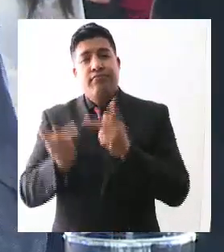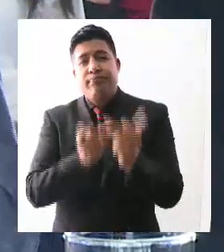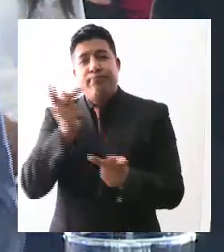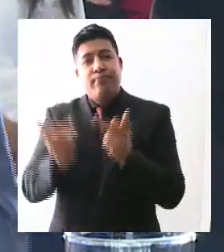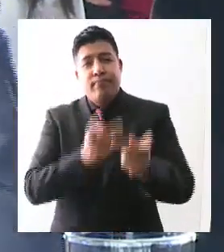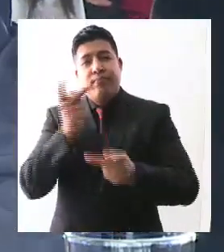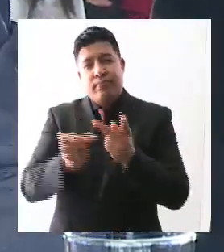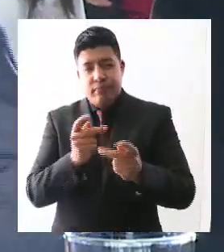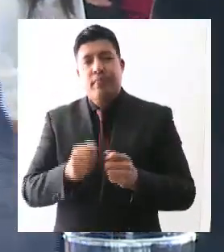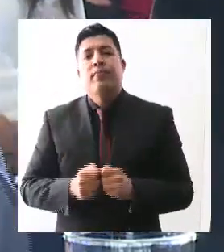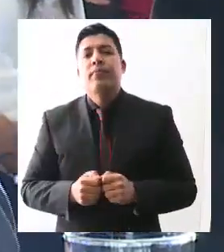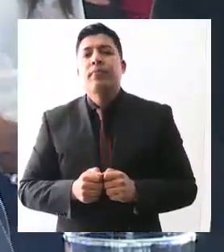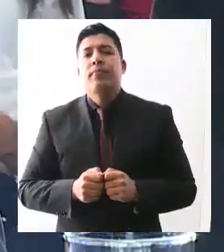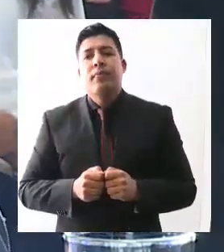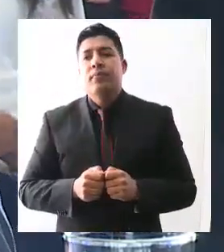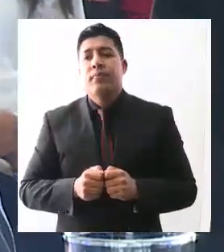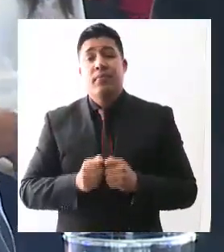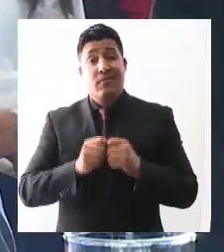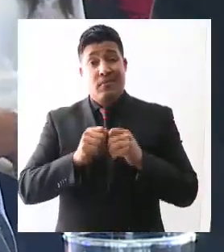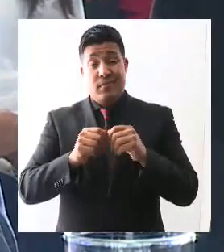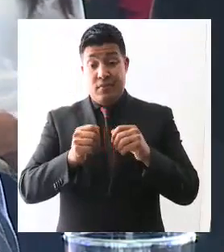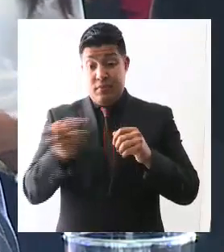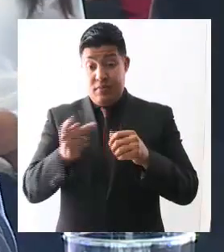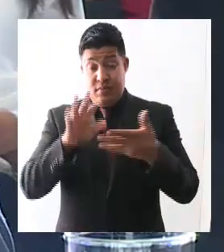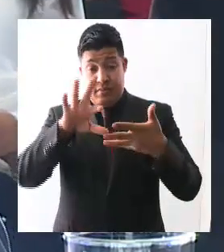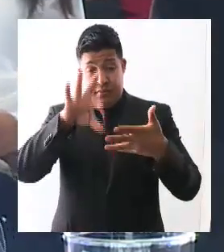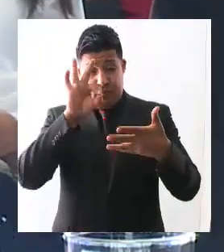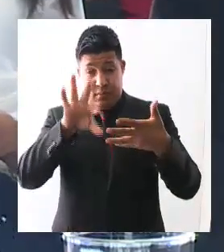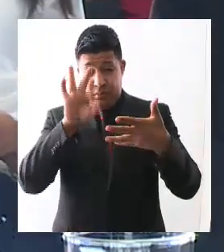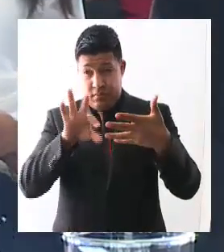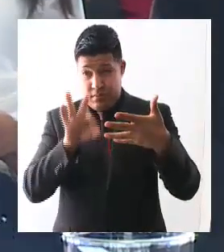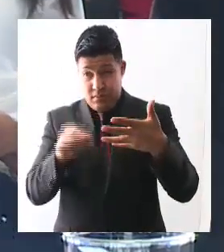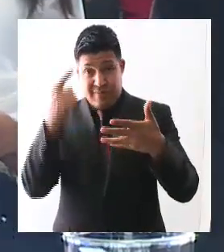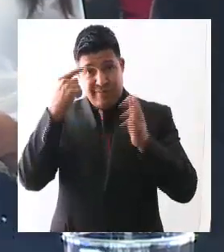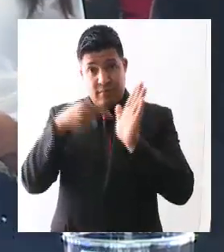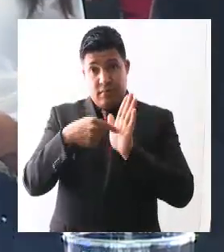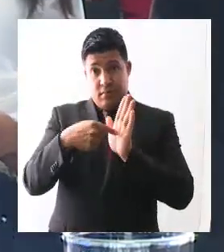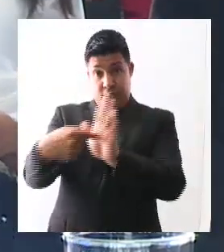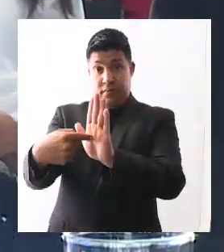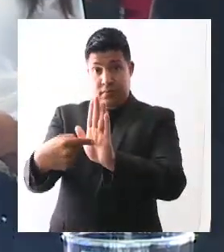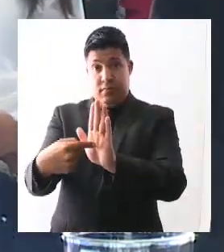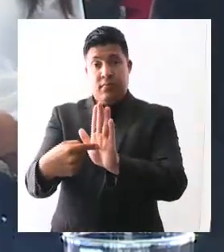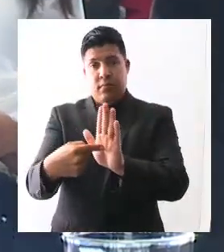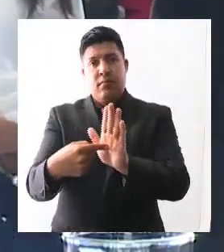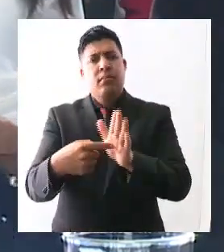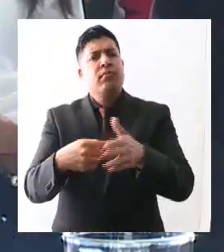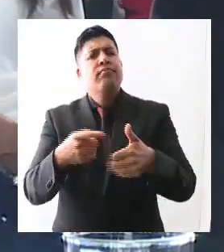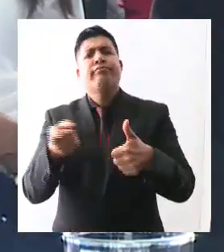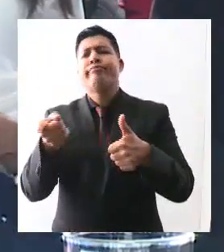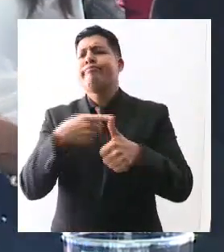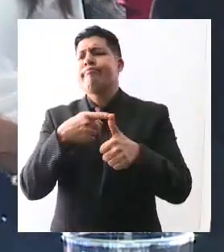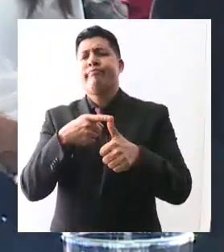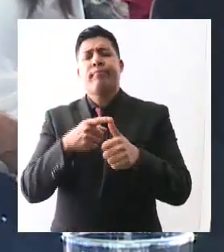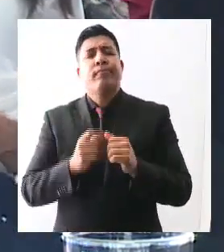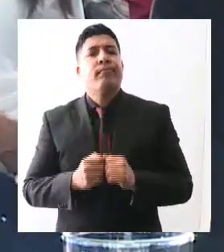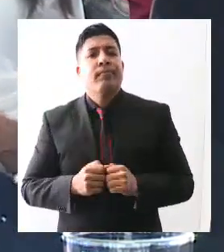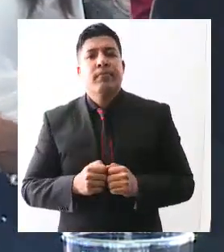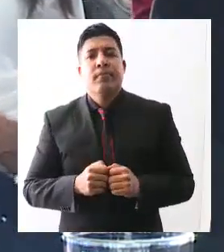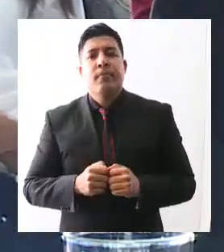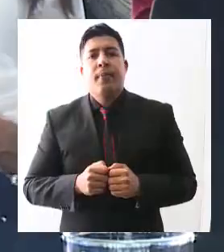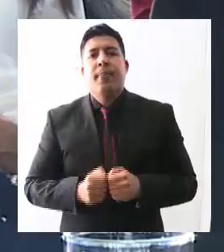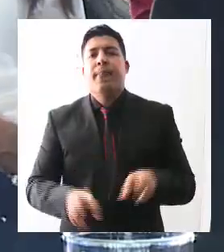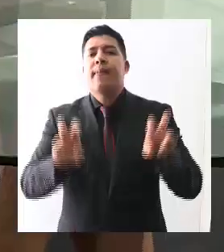Y ahora, de las preguntas que seleccionamos para plantearle aquí directamente, la primera. En el caso de